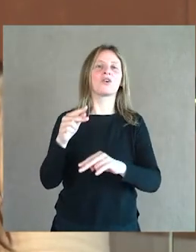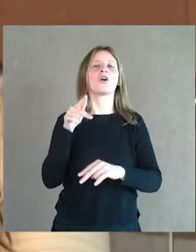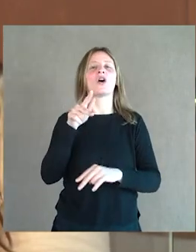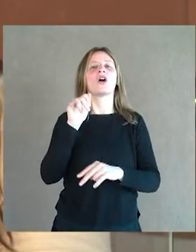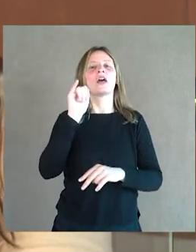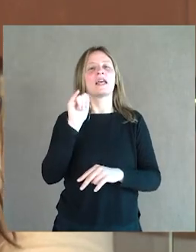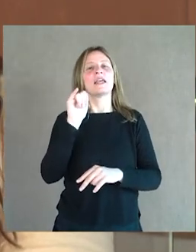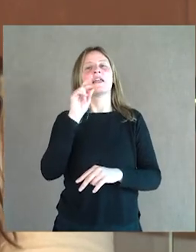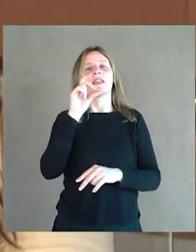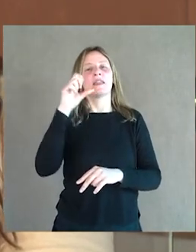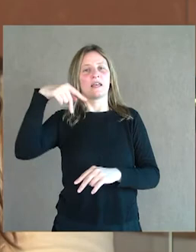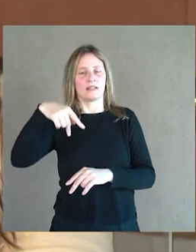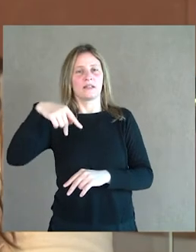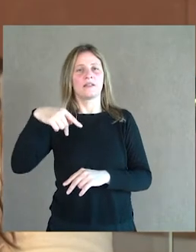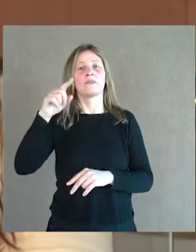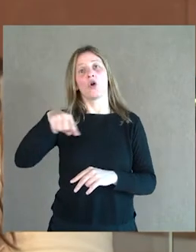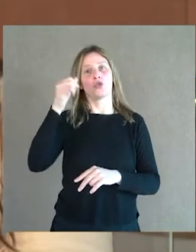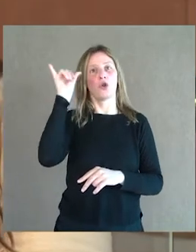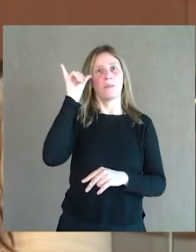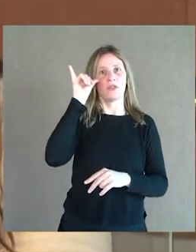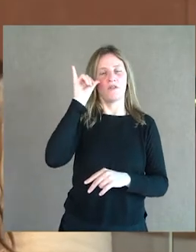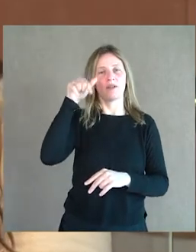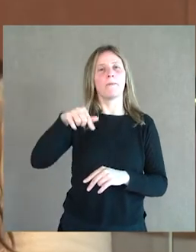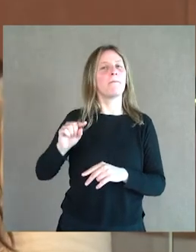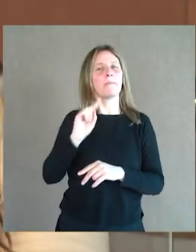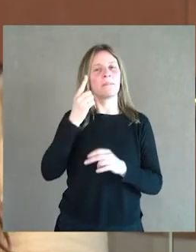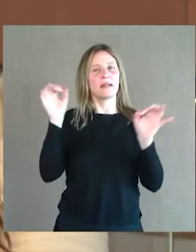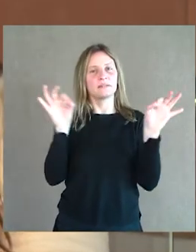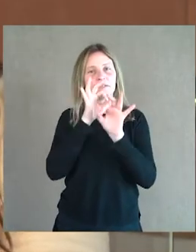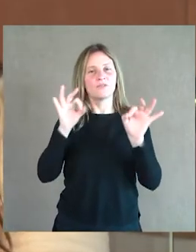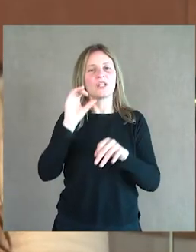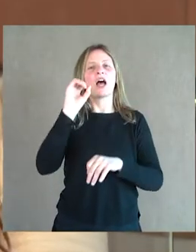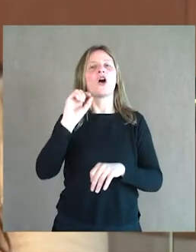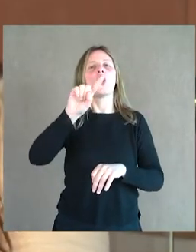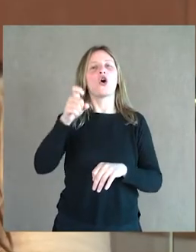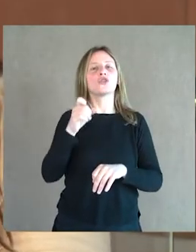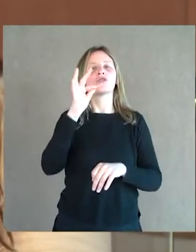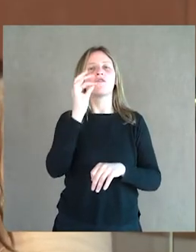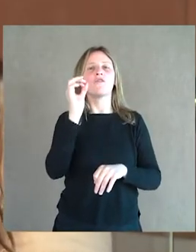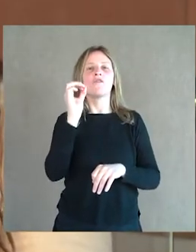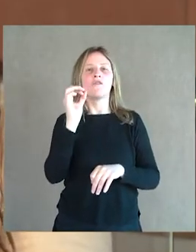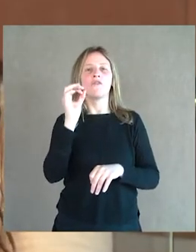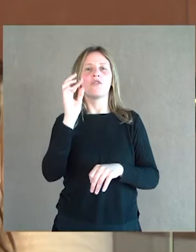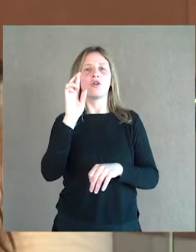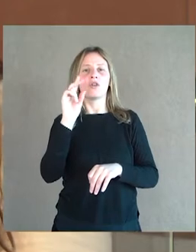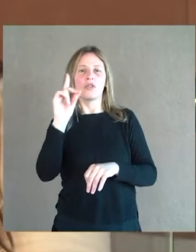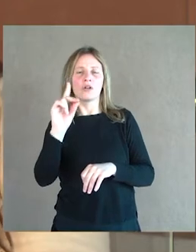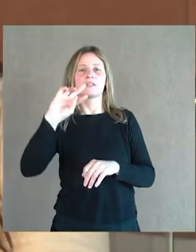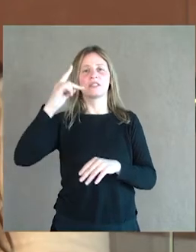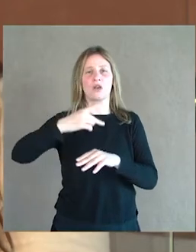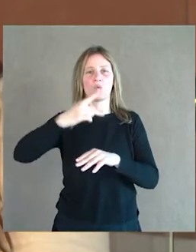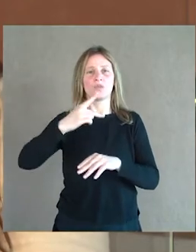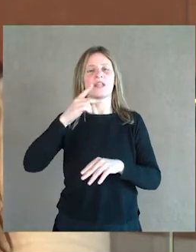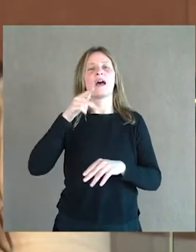Beethoven, la primera obra va a ser la Sinfonía Oxford, de Haydn, y la segunda, la Sinfonía